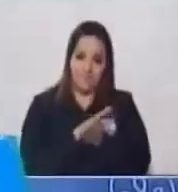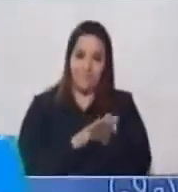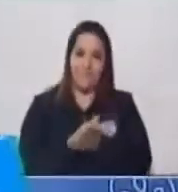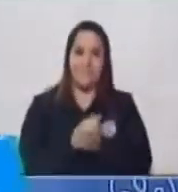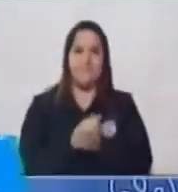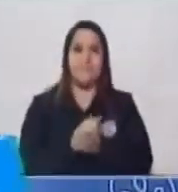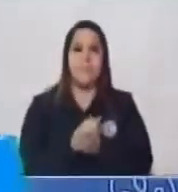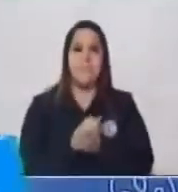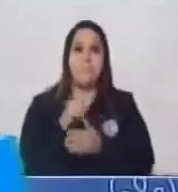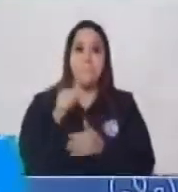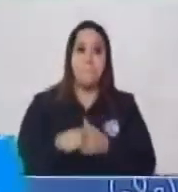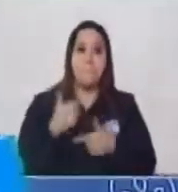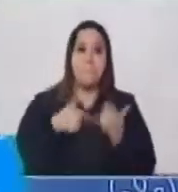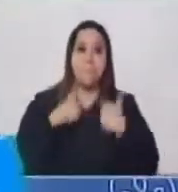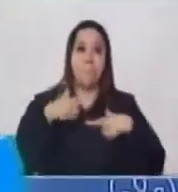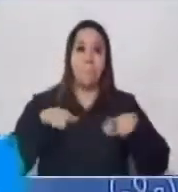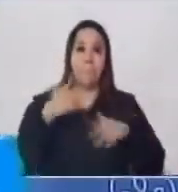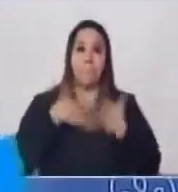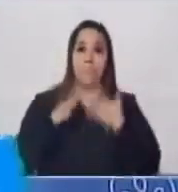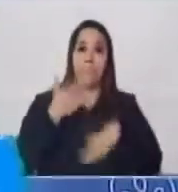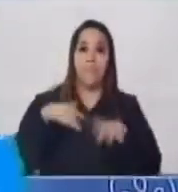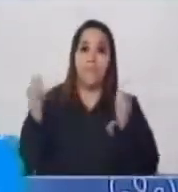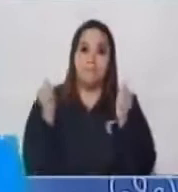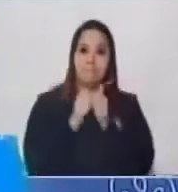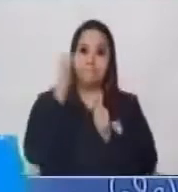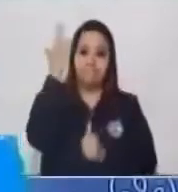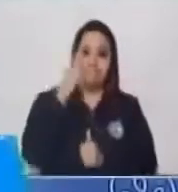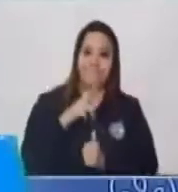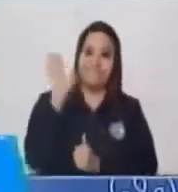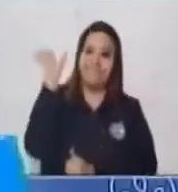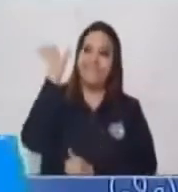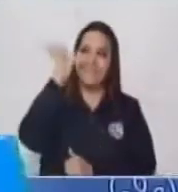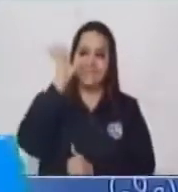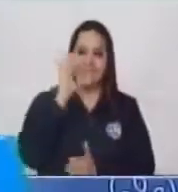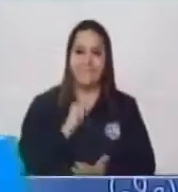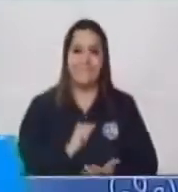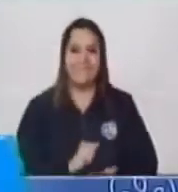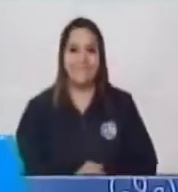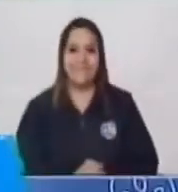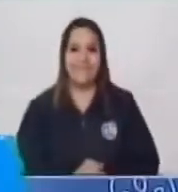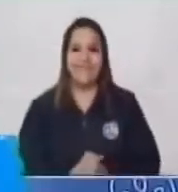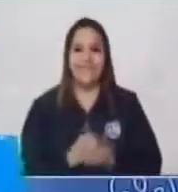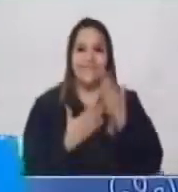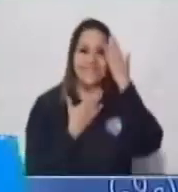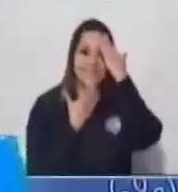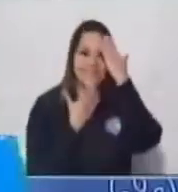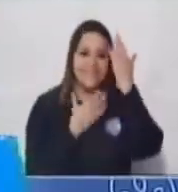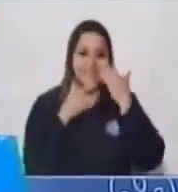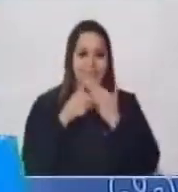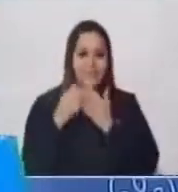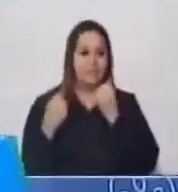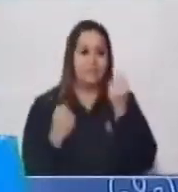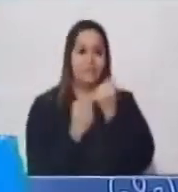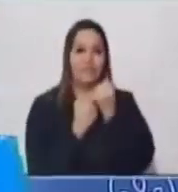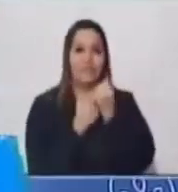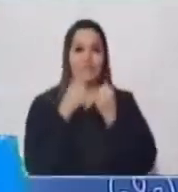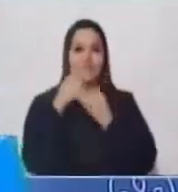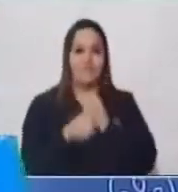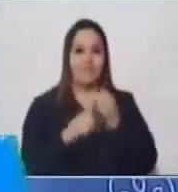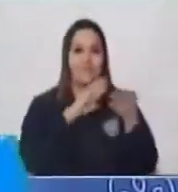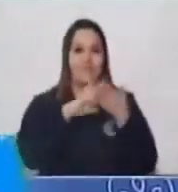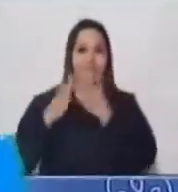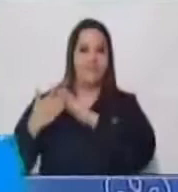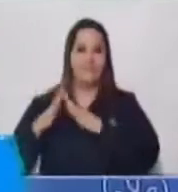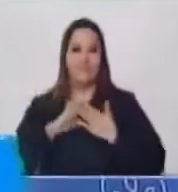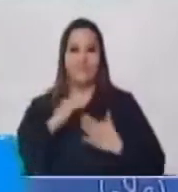En Lengua de Seña nos acompaña Lourdes Hola Lourdes, gracias por el valioso apoyo que brindas